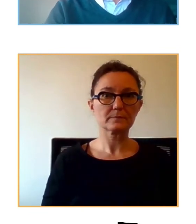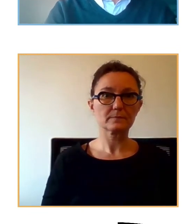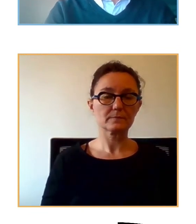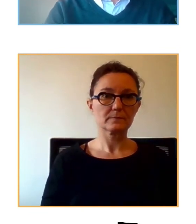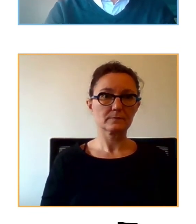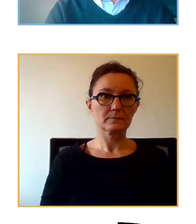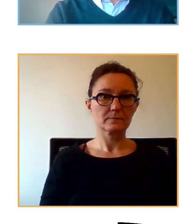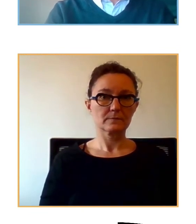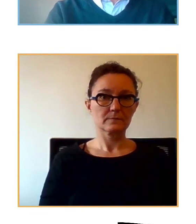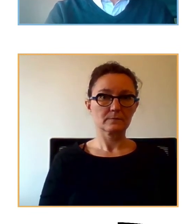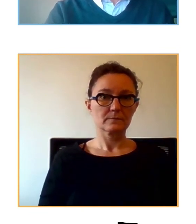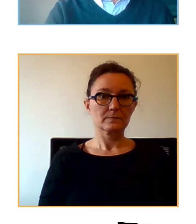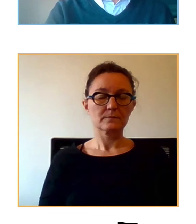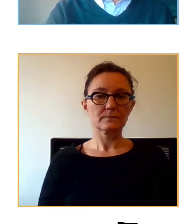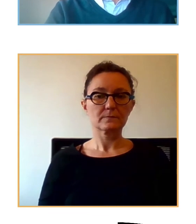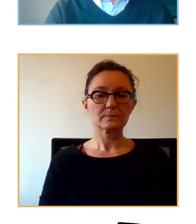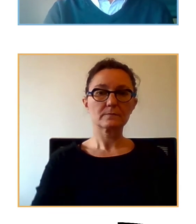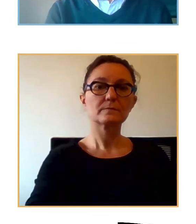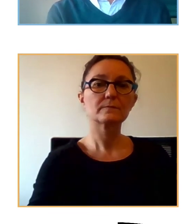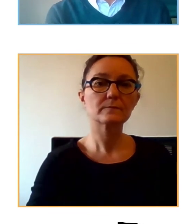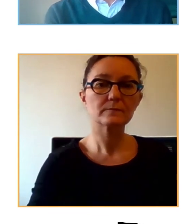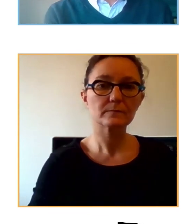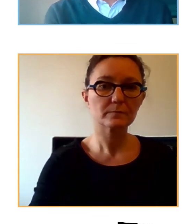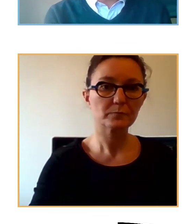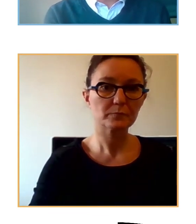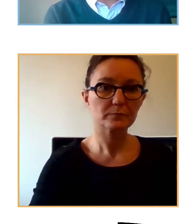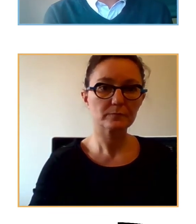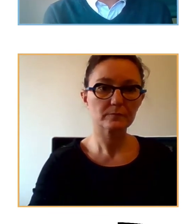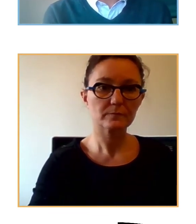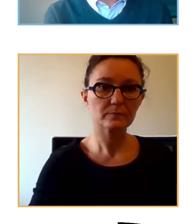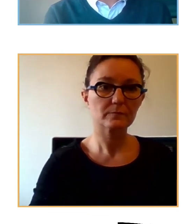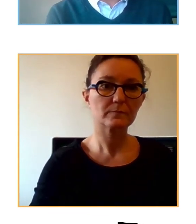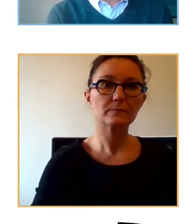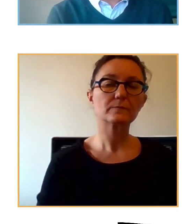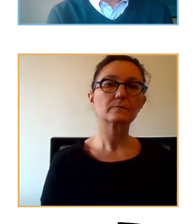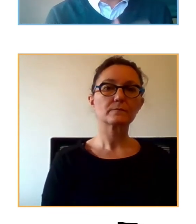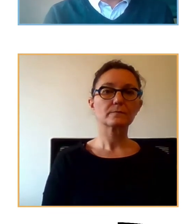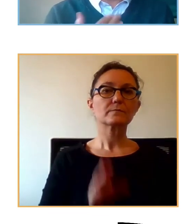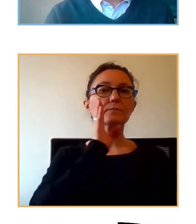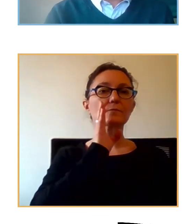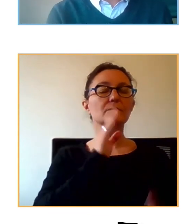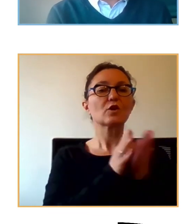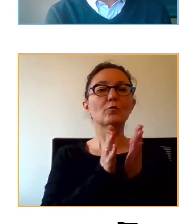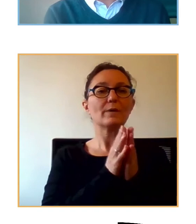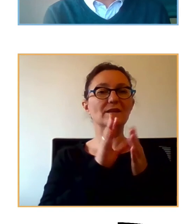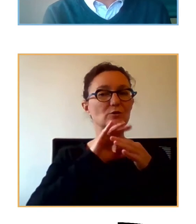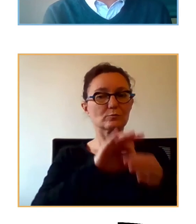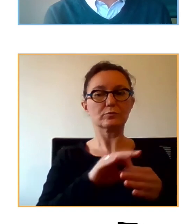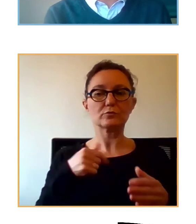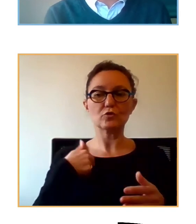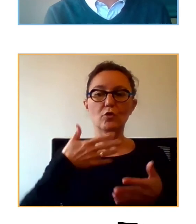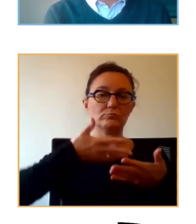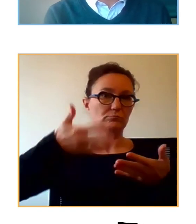Bien, si... Vale. En relación a lo que estaban diciendo los compañeros, yo creo, no voy a extender mucho porque me gustaría